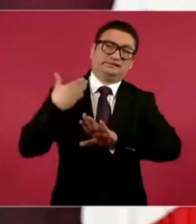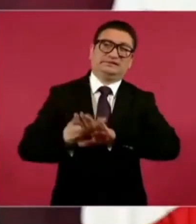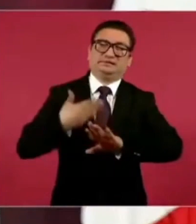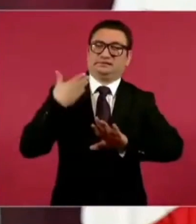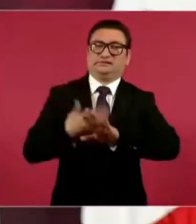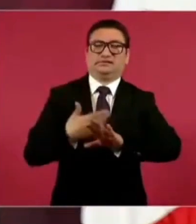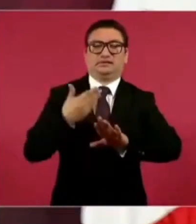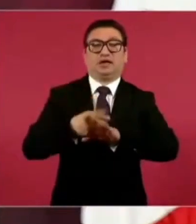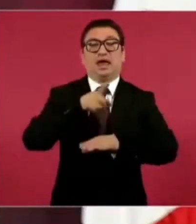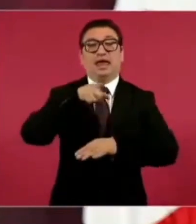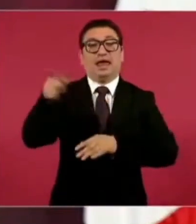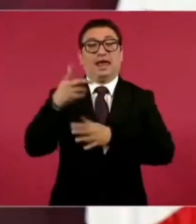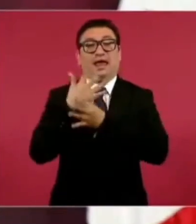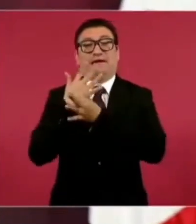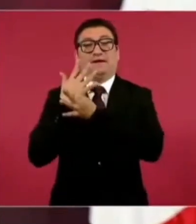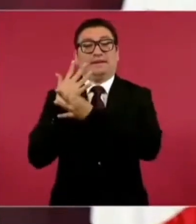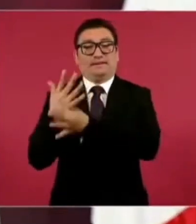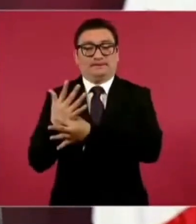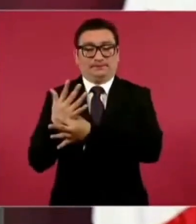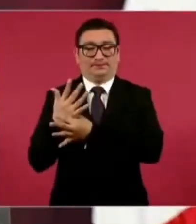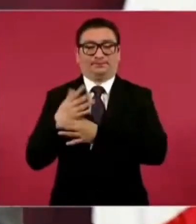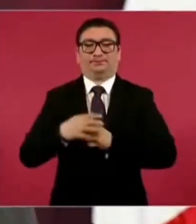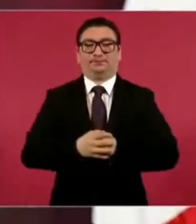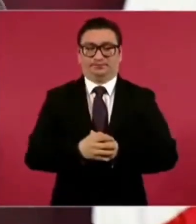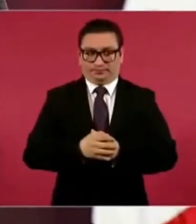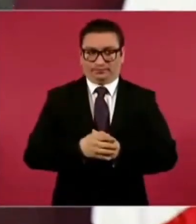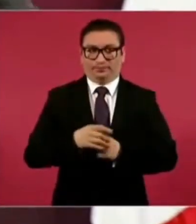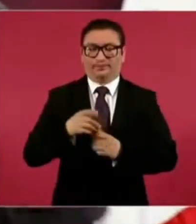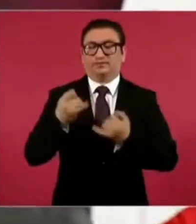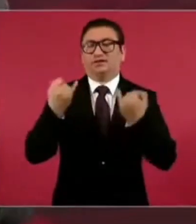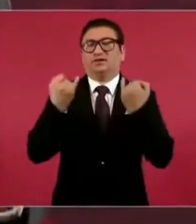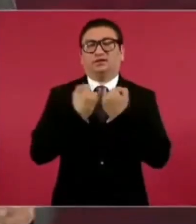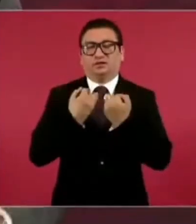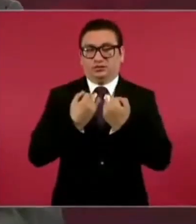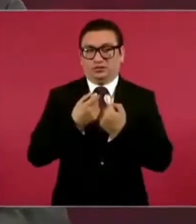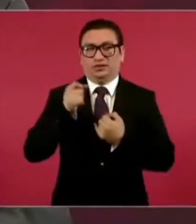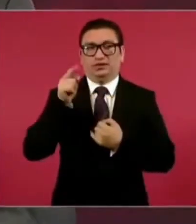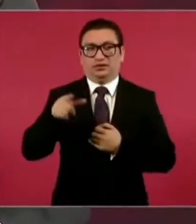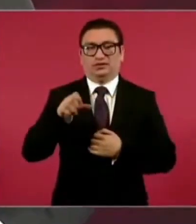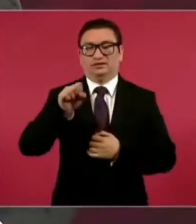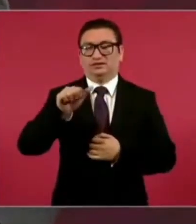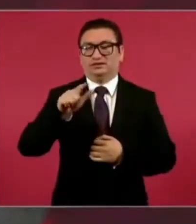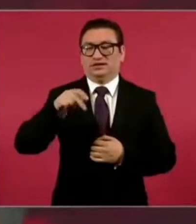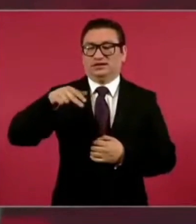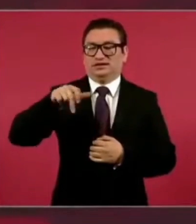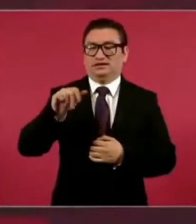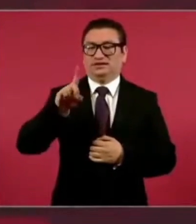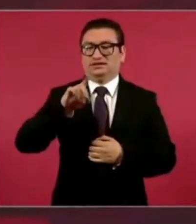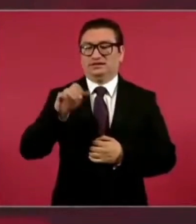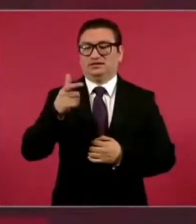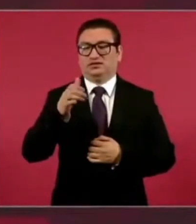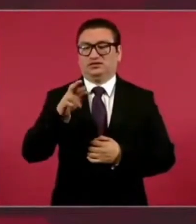llegaron a decir, bueno, hasta Salinas de Gortat, de que se iba a caer.